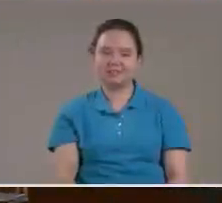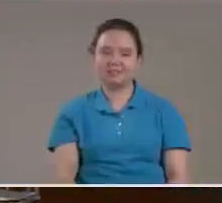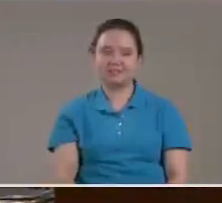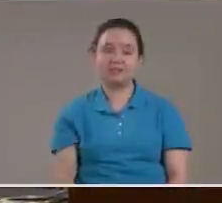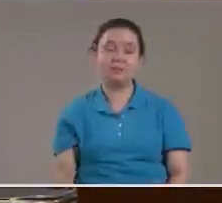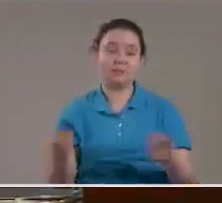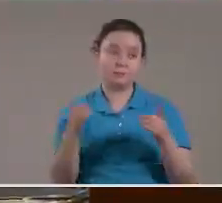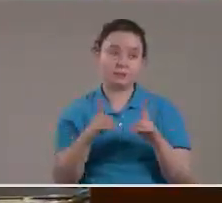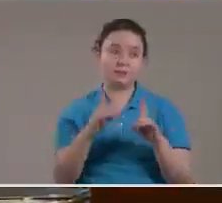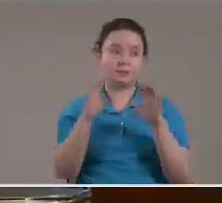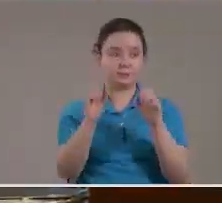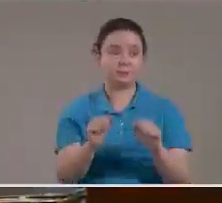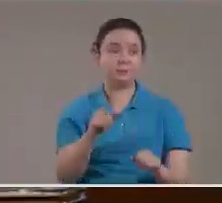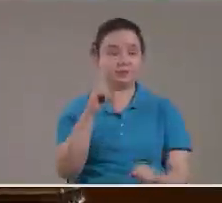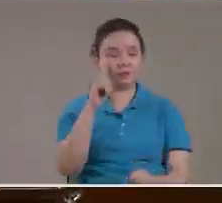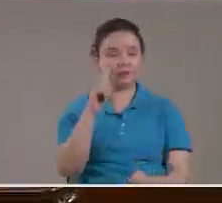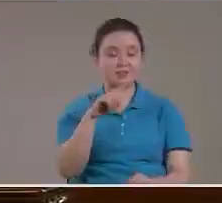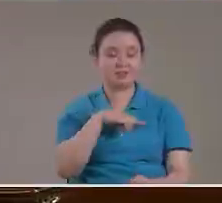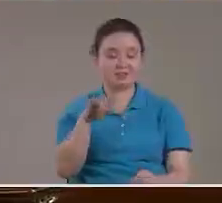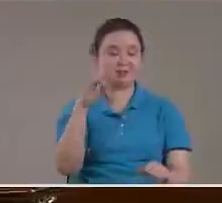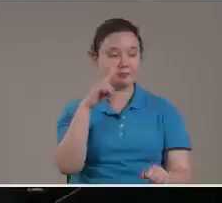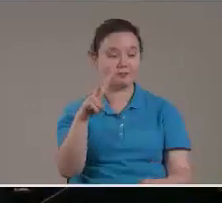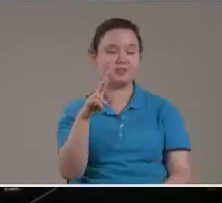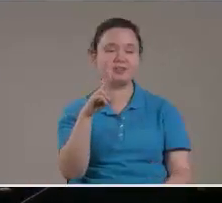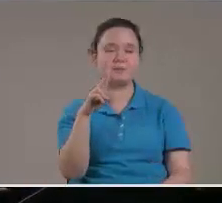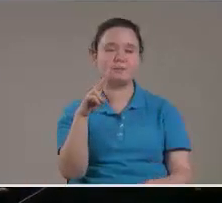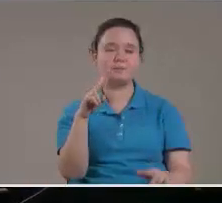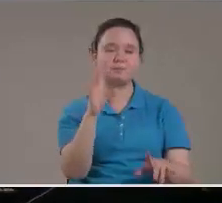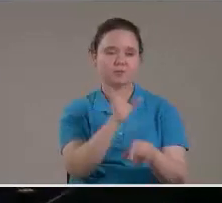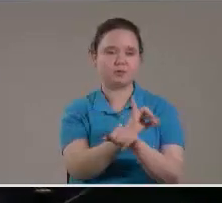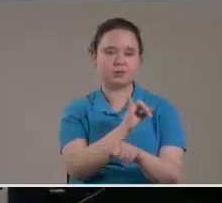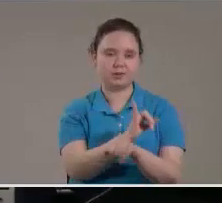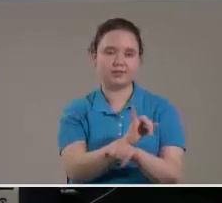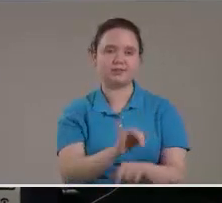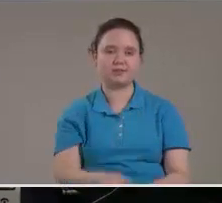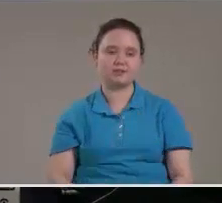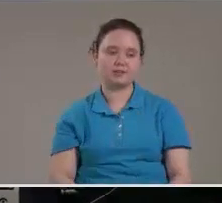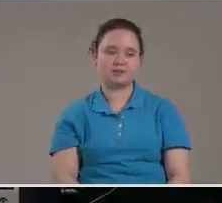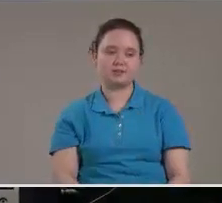Pero si puede ser Tomada como la iglesia Como la entidad Llamada iglesia